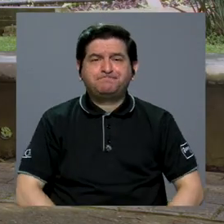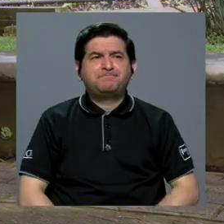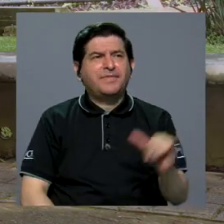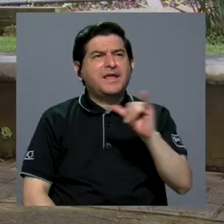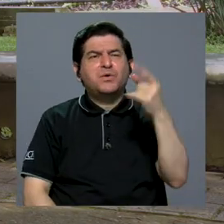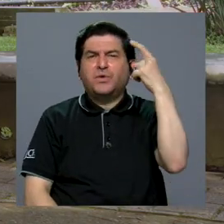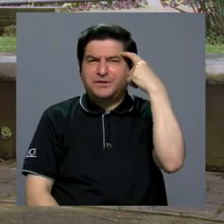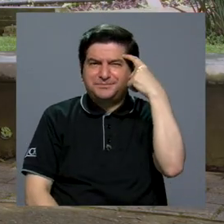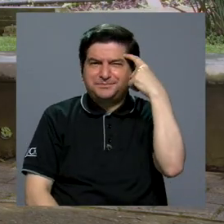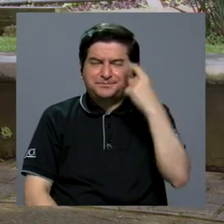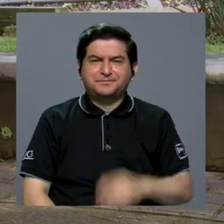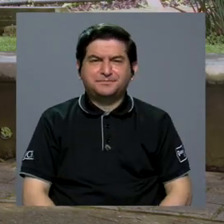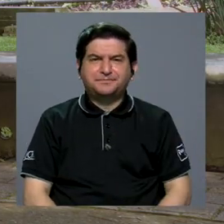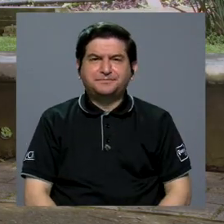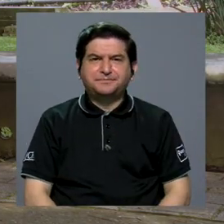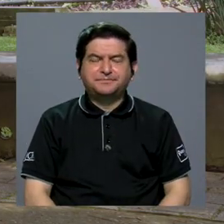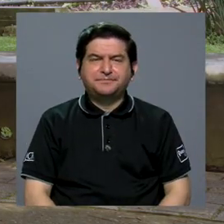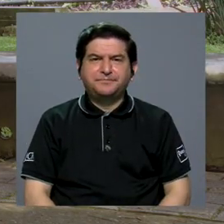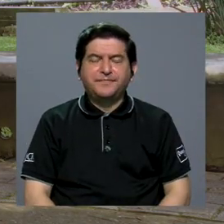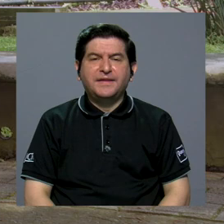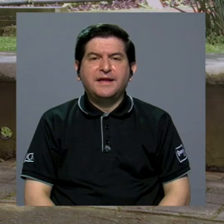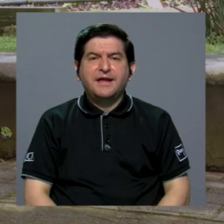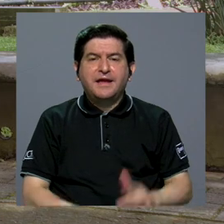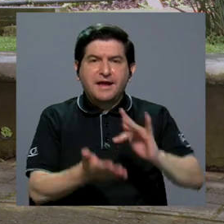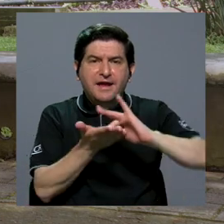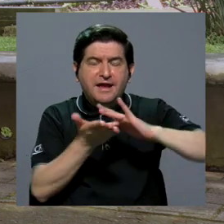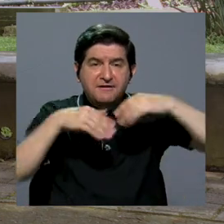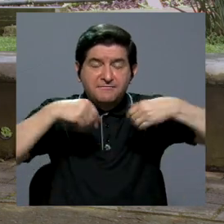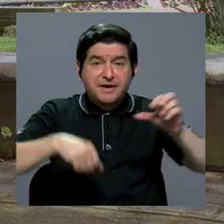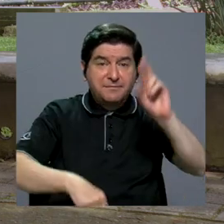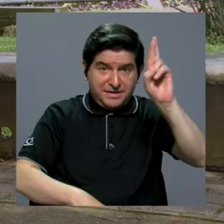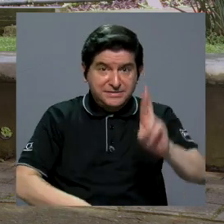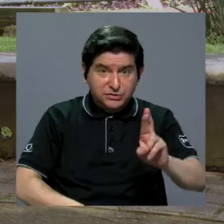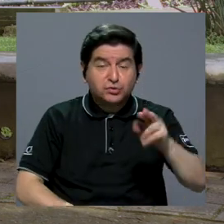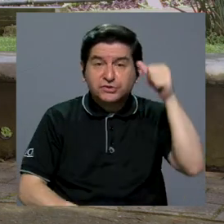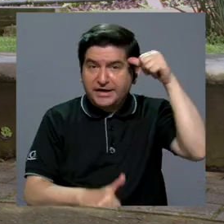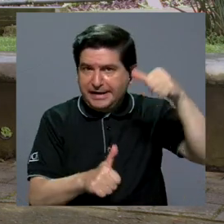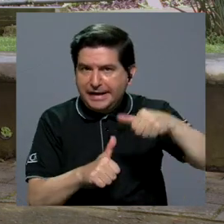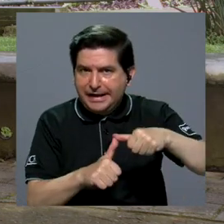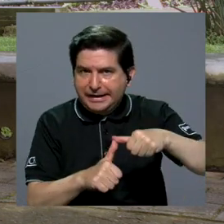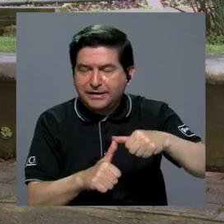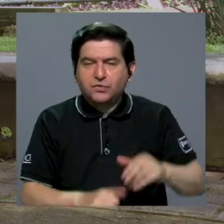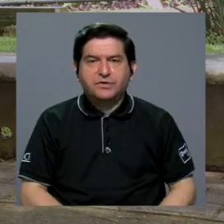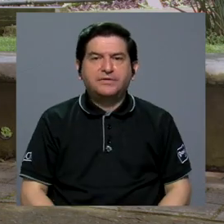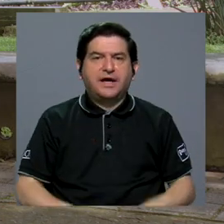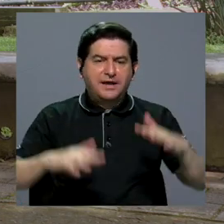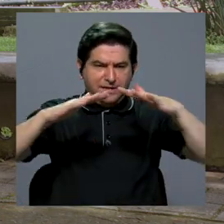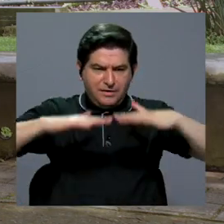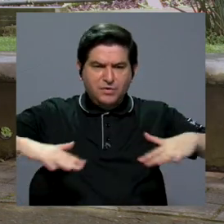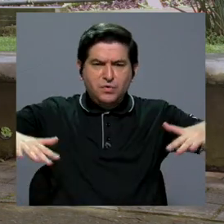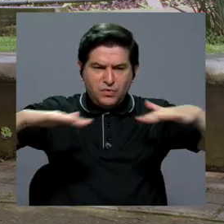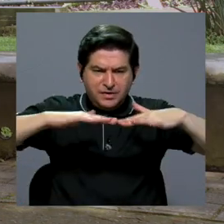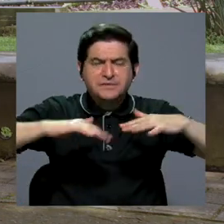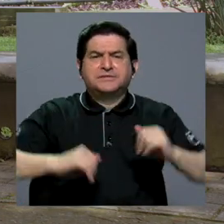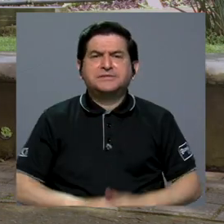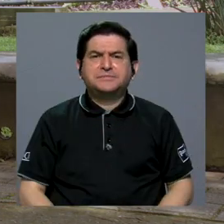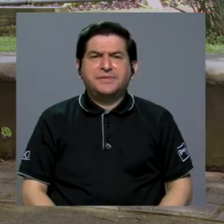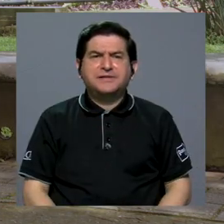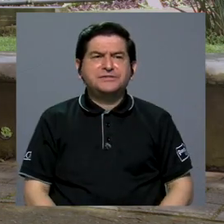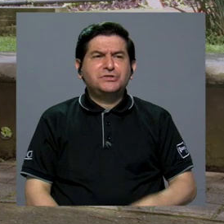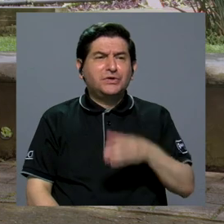También hay que considerar que las farmacias, a ver, en Costa Rica es una zona